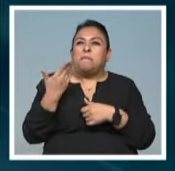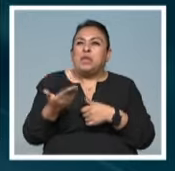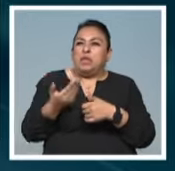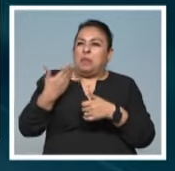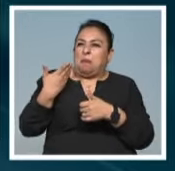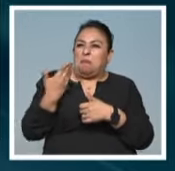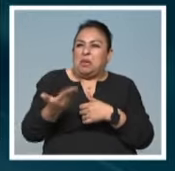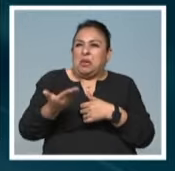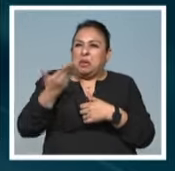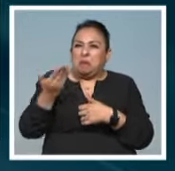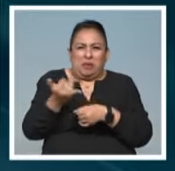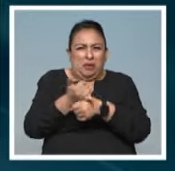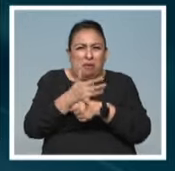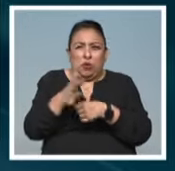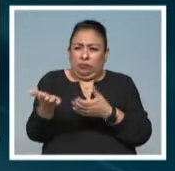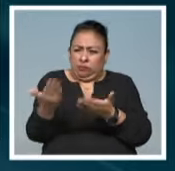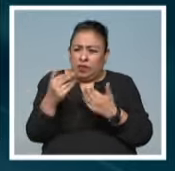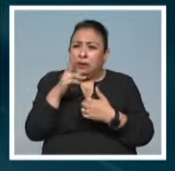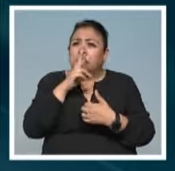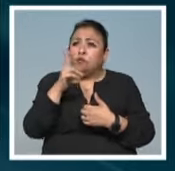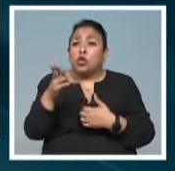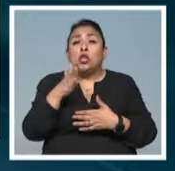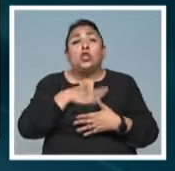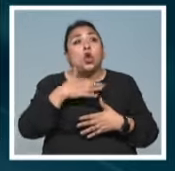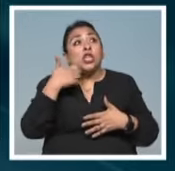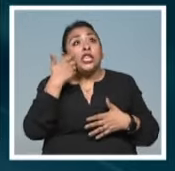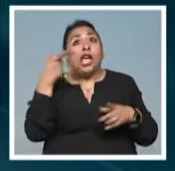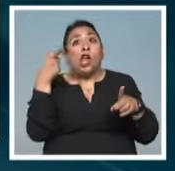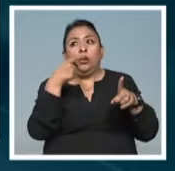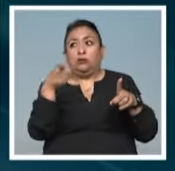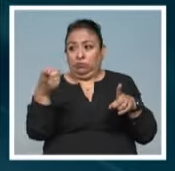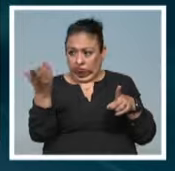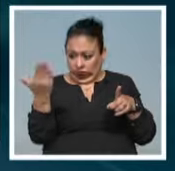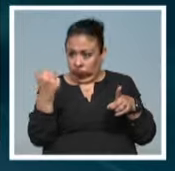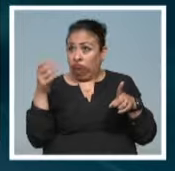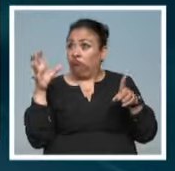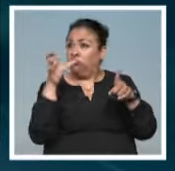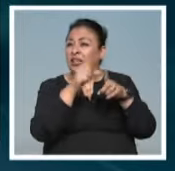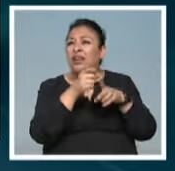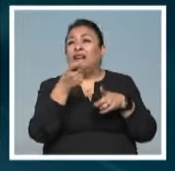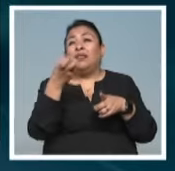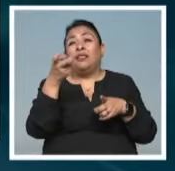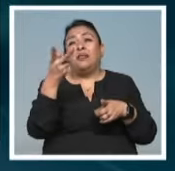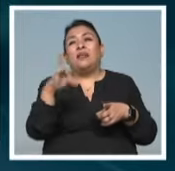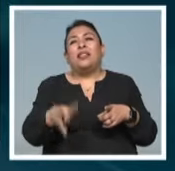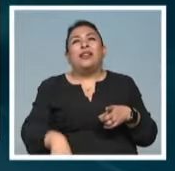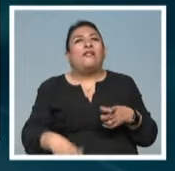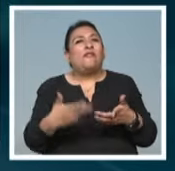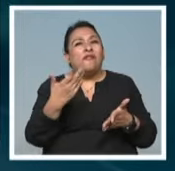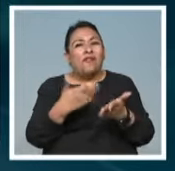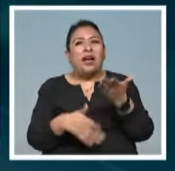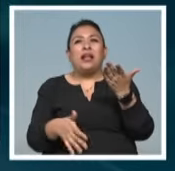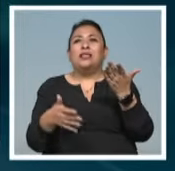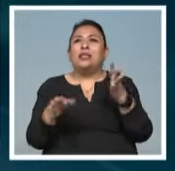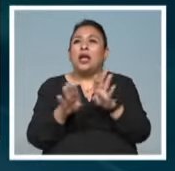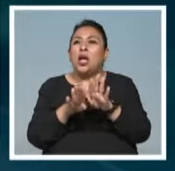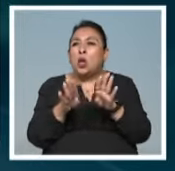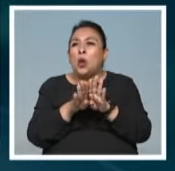imposibles, que respondan a estas expectativas imposibles y por otro lado, pues bastante negligencia respecto a